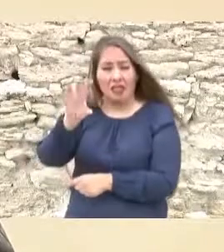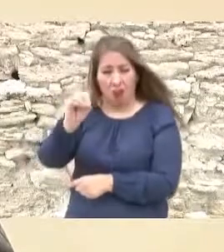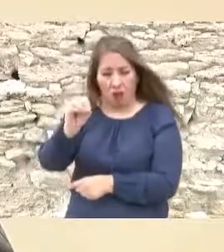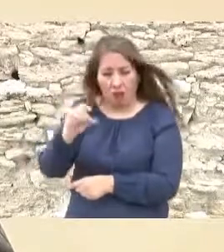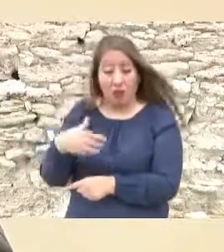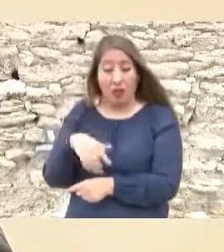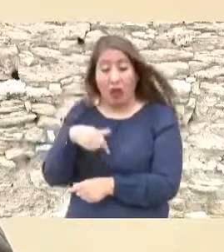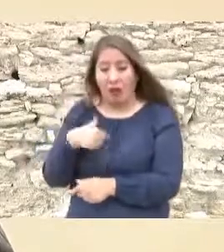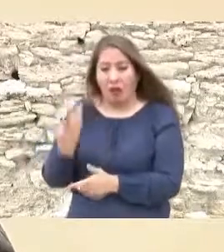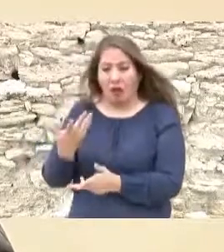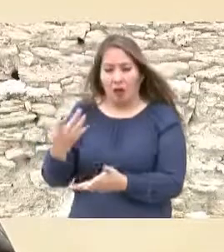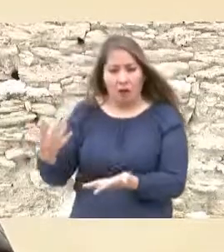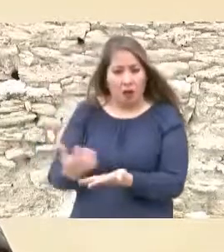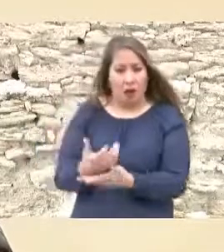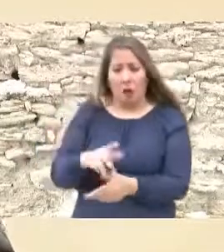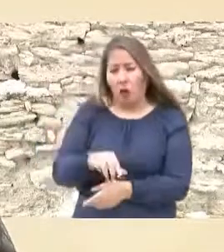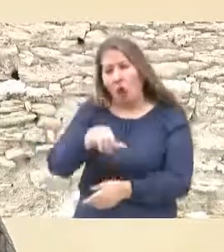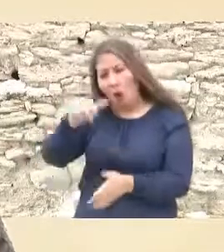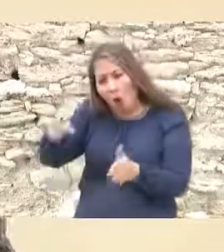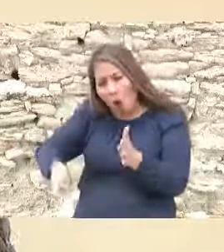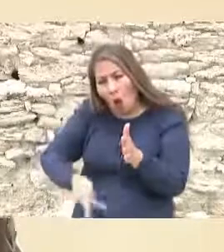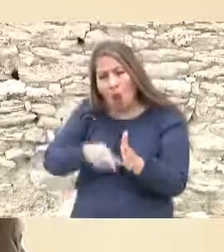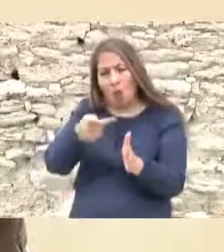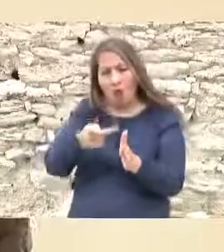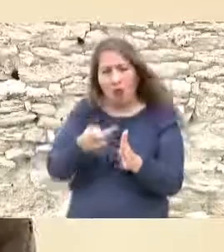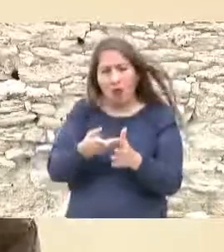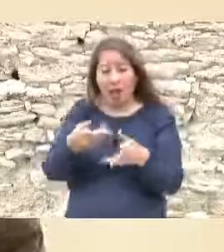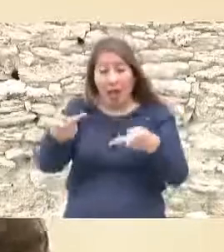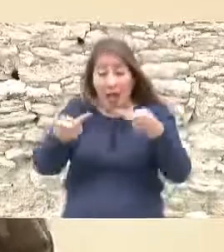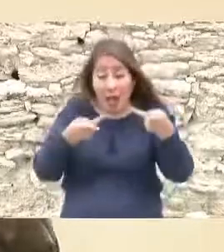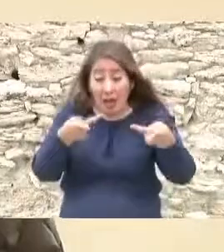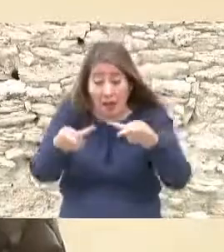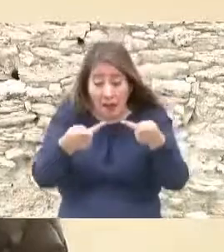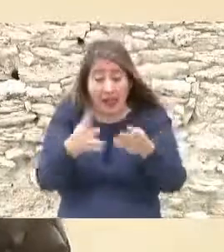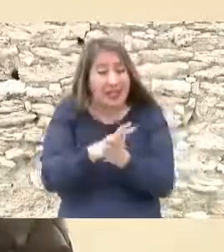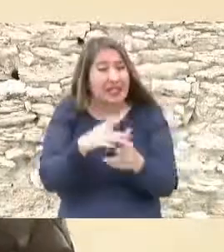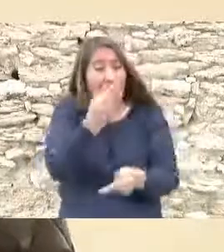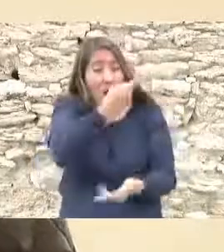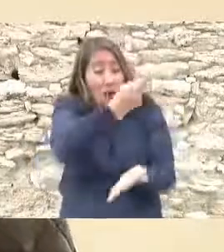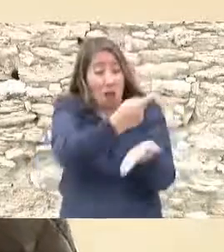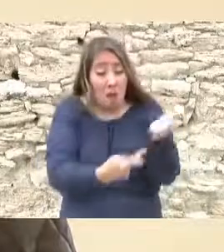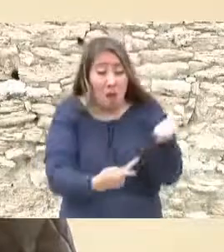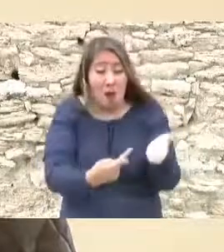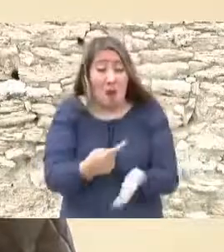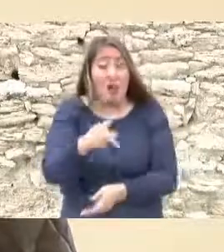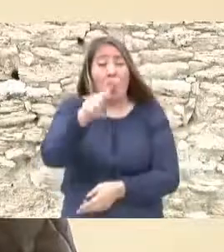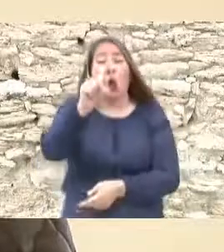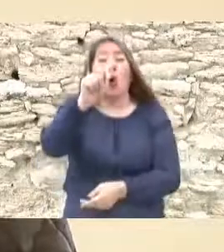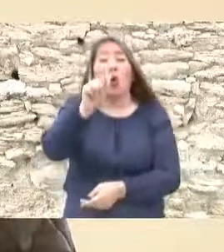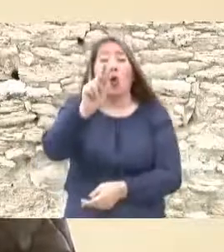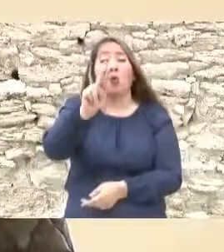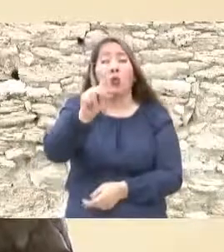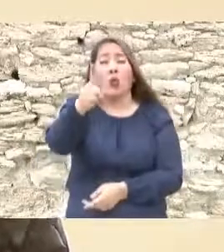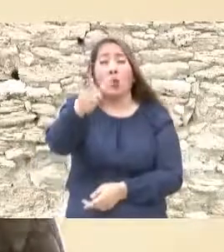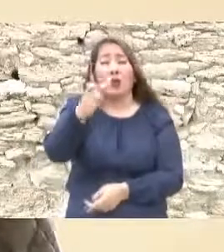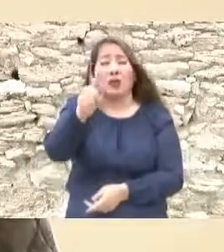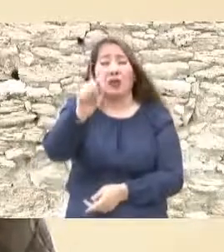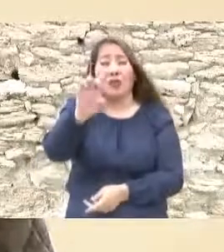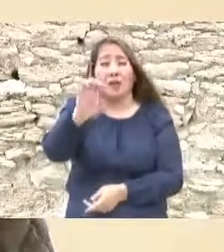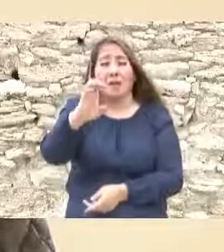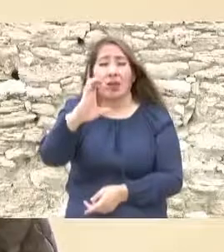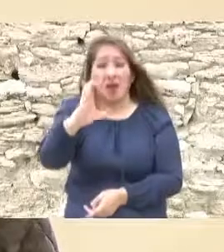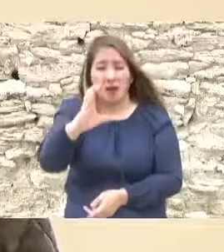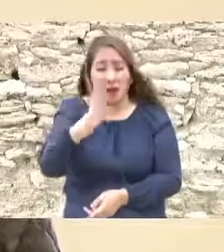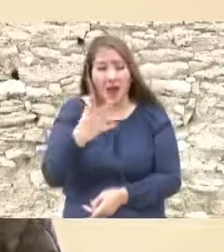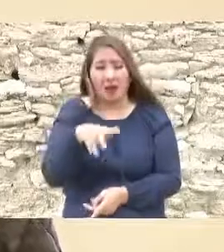de que triunfa el plan de Tuxtepec encabezado por Porfirio Díaz antes